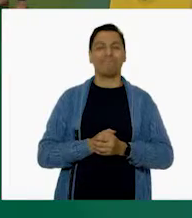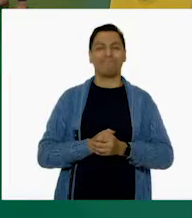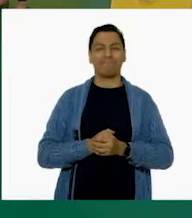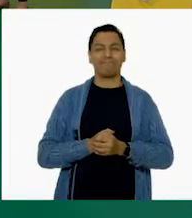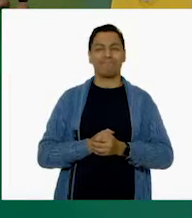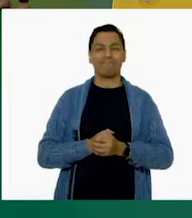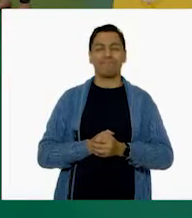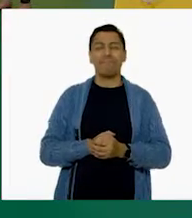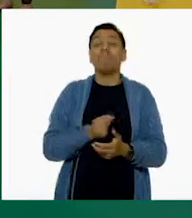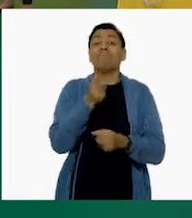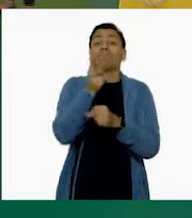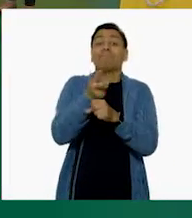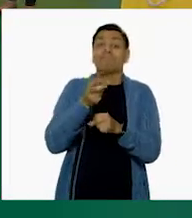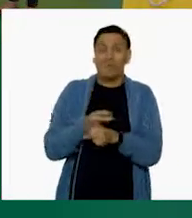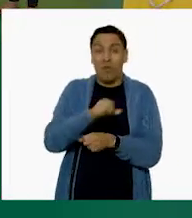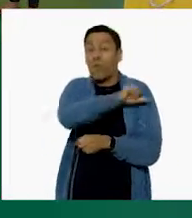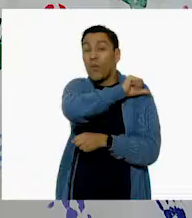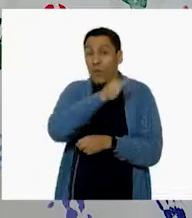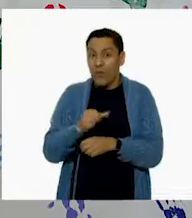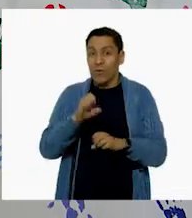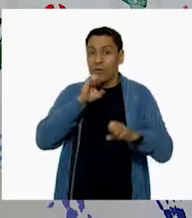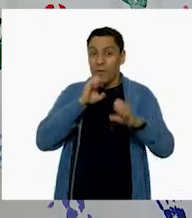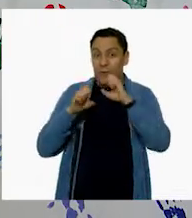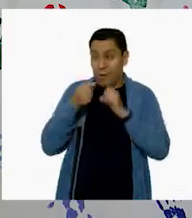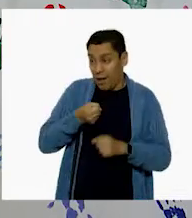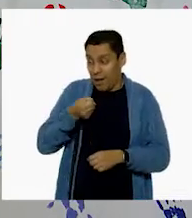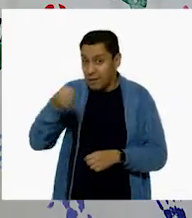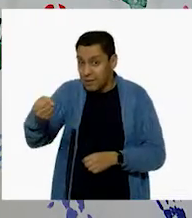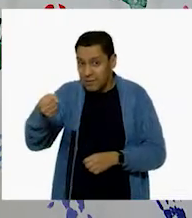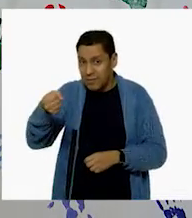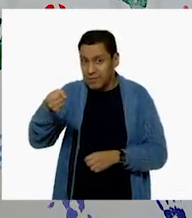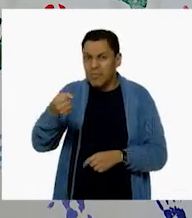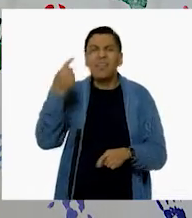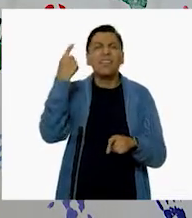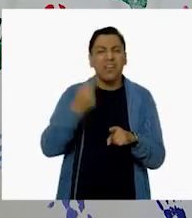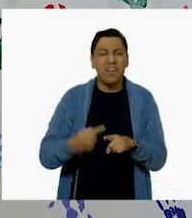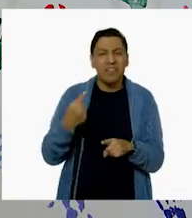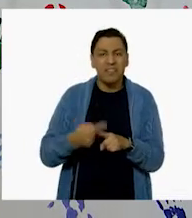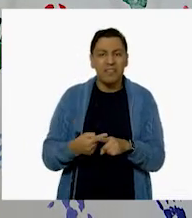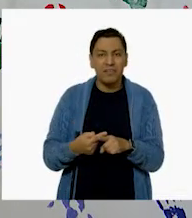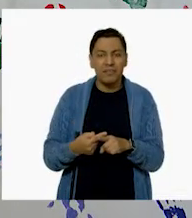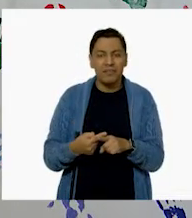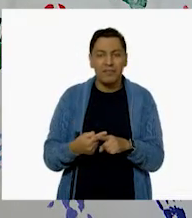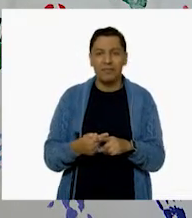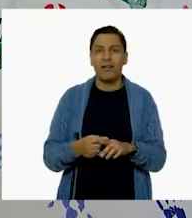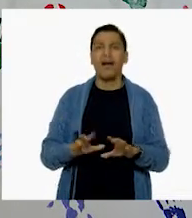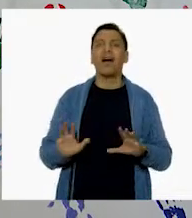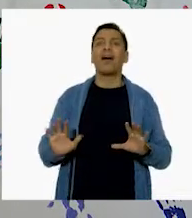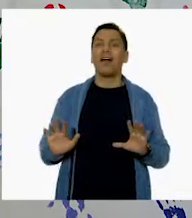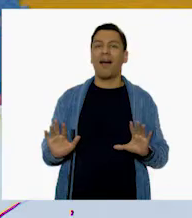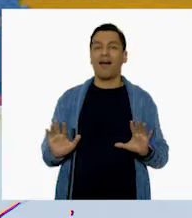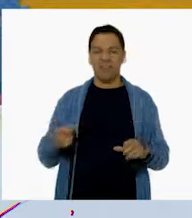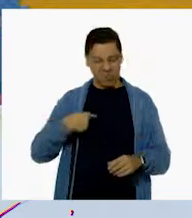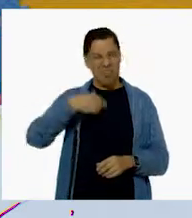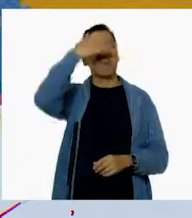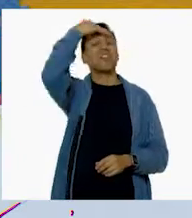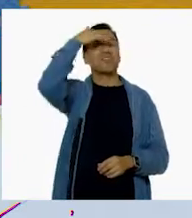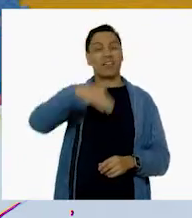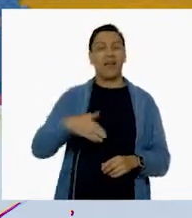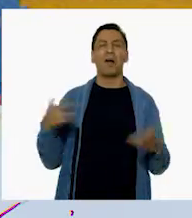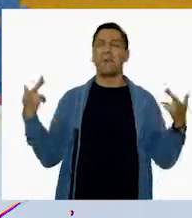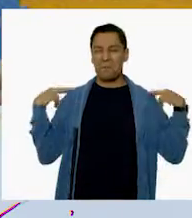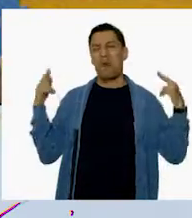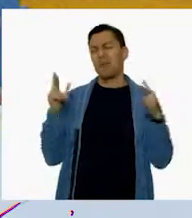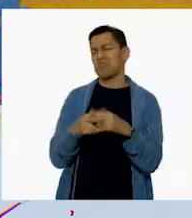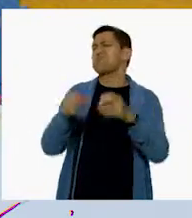tenemos un invitado más que podemos entrevistar. ¿Sí? Sí. Ah, muy bien. ¿Y de quién se trata? Ah, ya sé, ya sé. Seguro son las